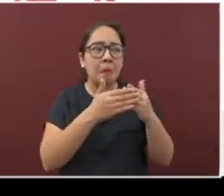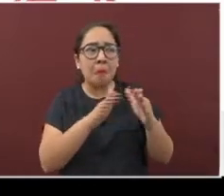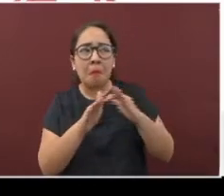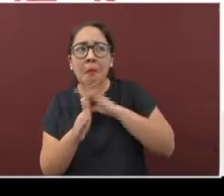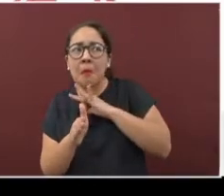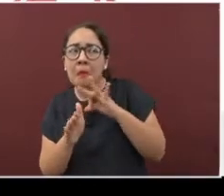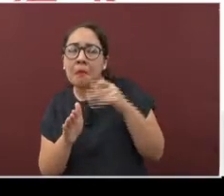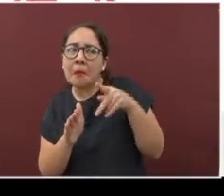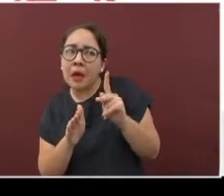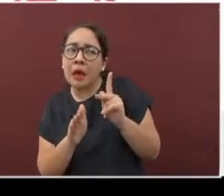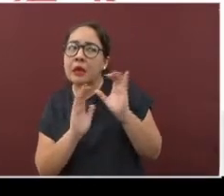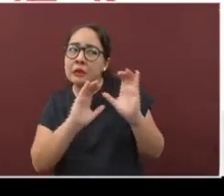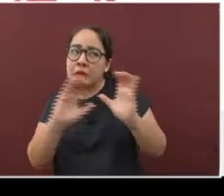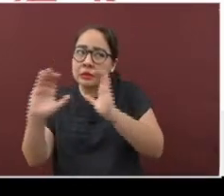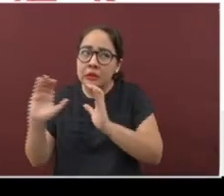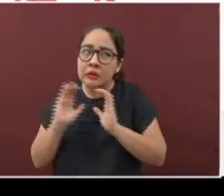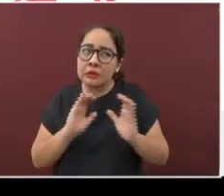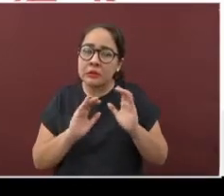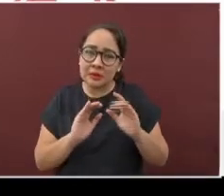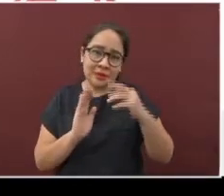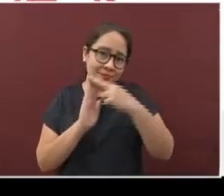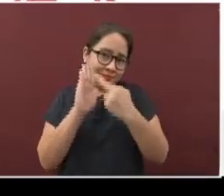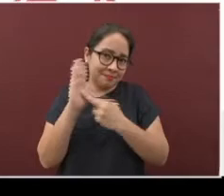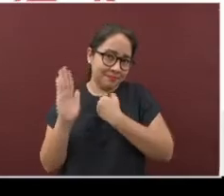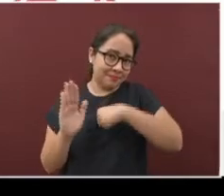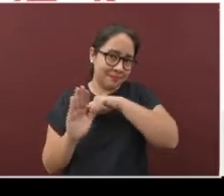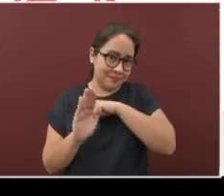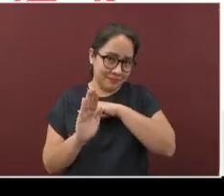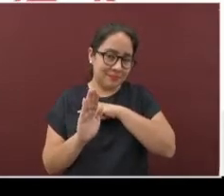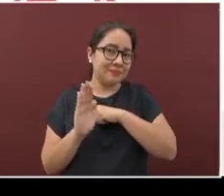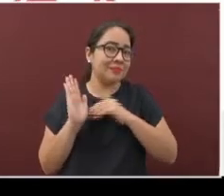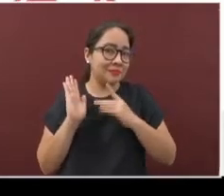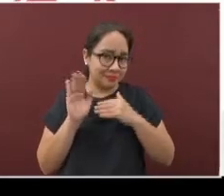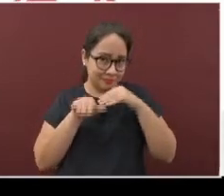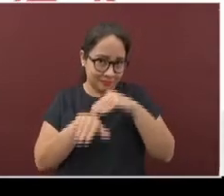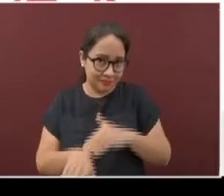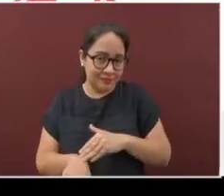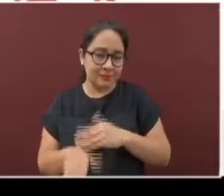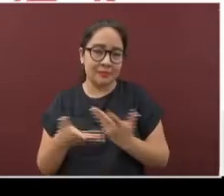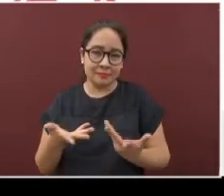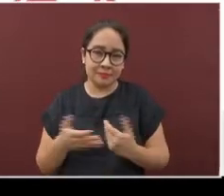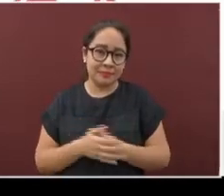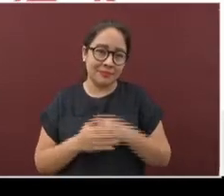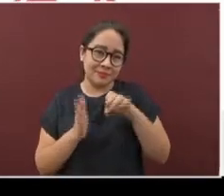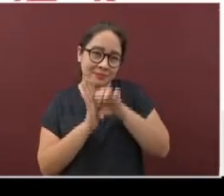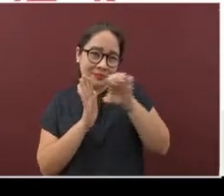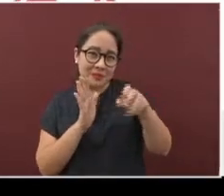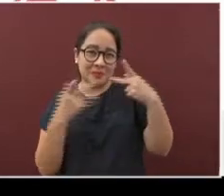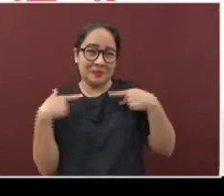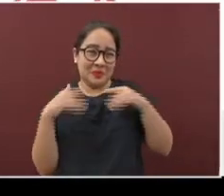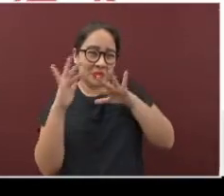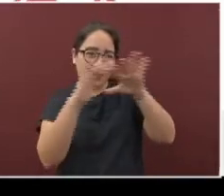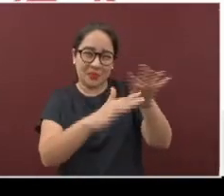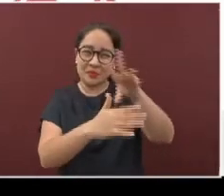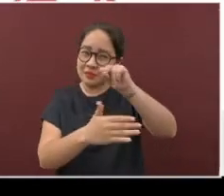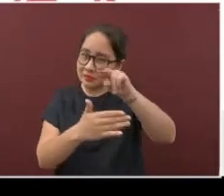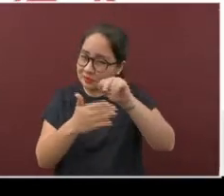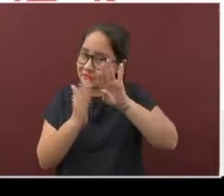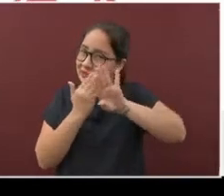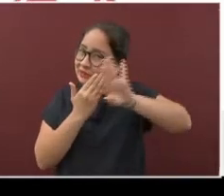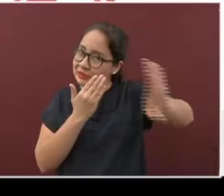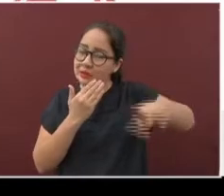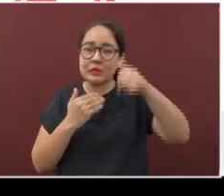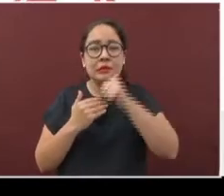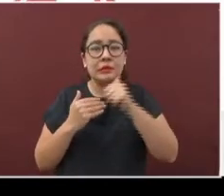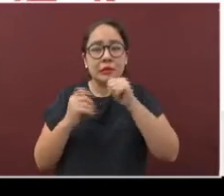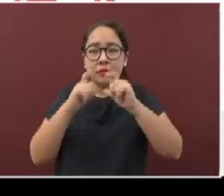realizar siempre con precaución, con las medidas básicas de prevención, como evitar lugares aglomerados, siempre usando